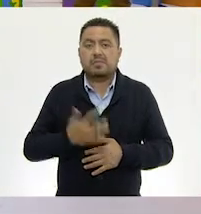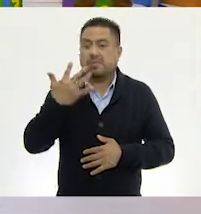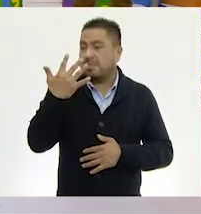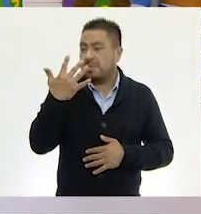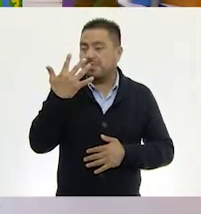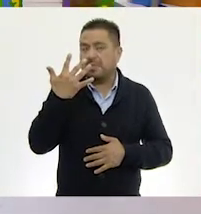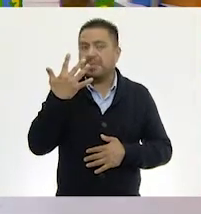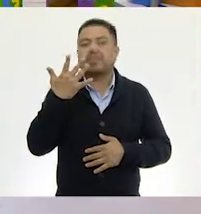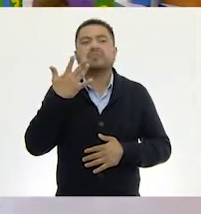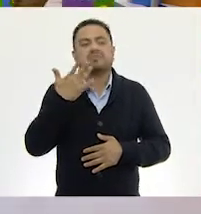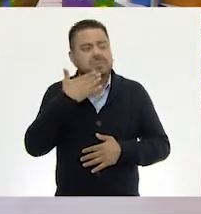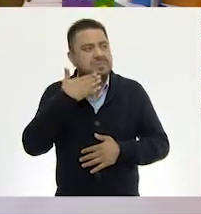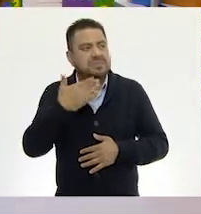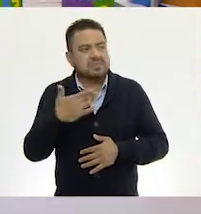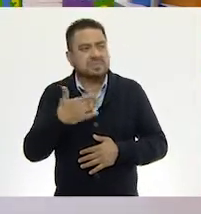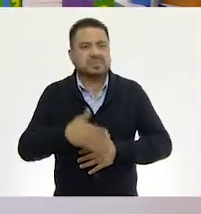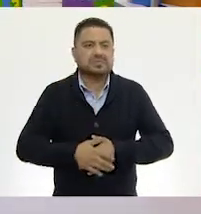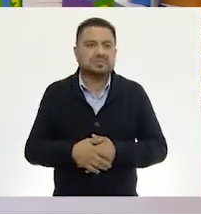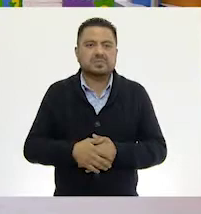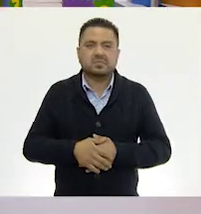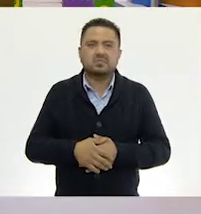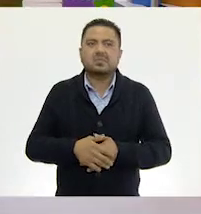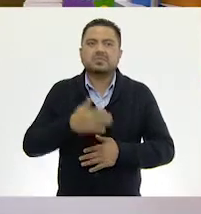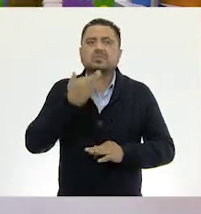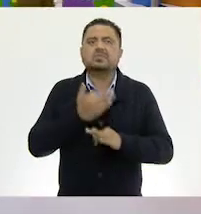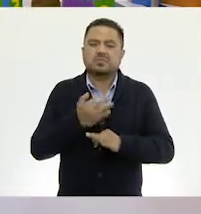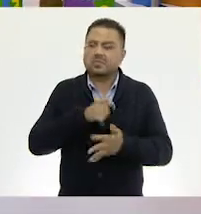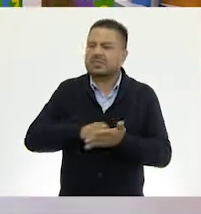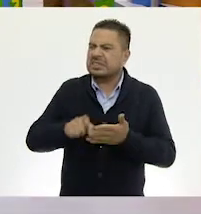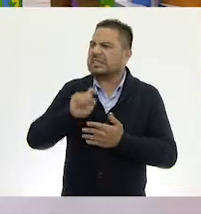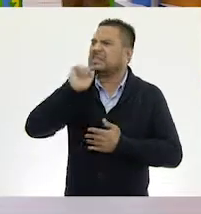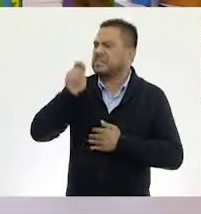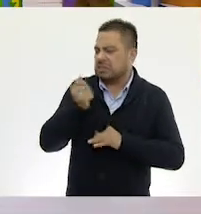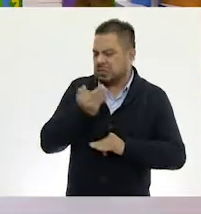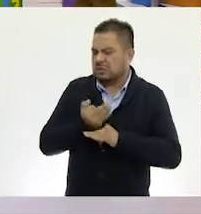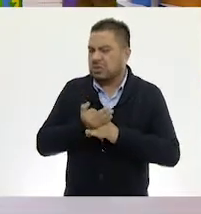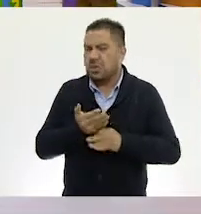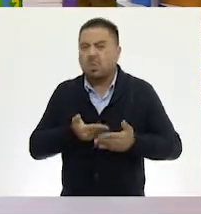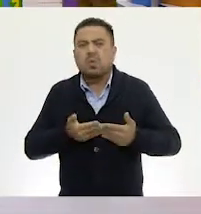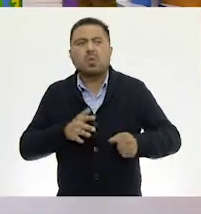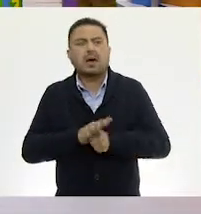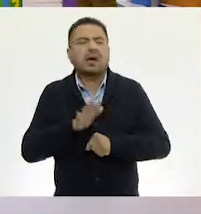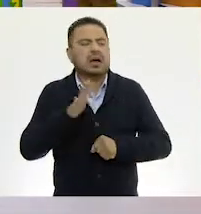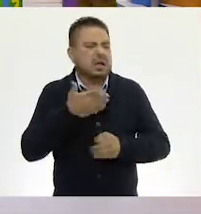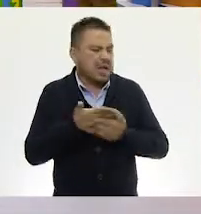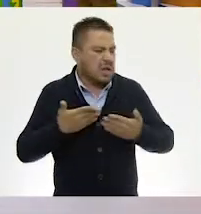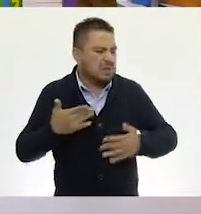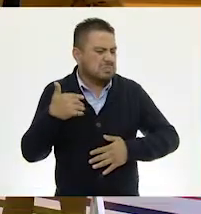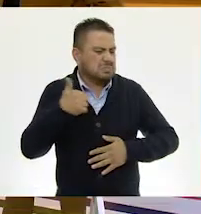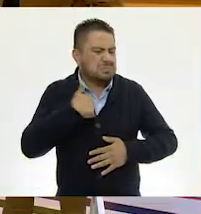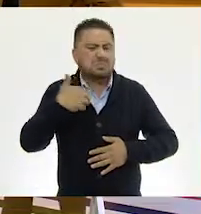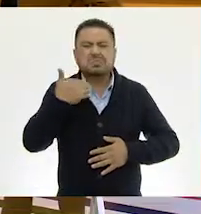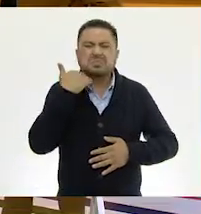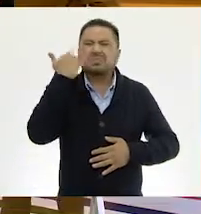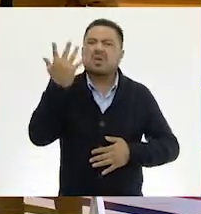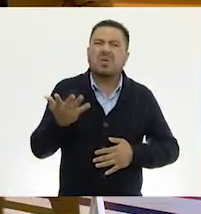Cinco. Cinco. Muy bien. Muy bien. me vas a comprar en esta ocasión? Ahora quiero el... ¿Este